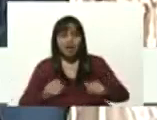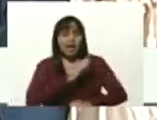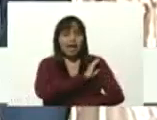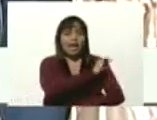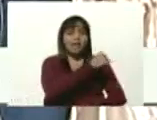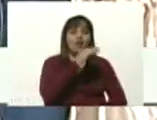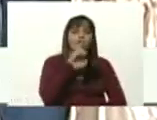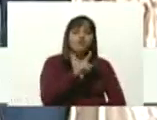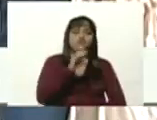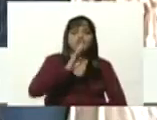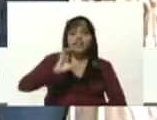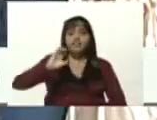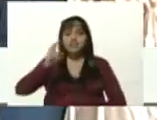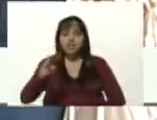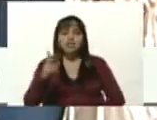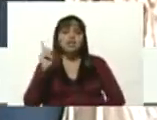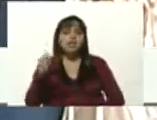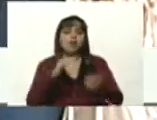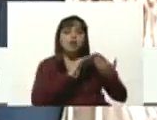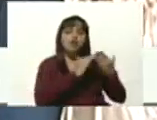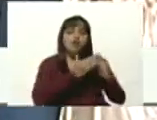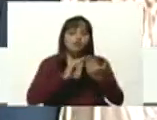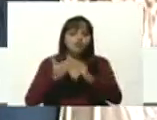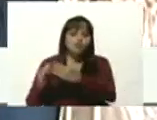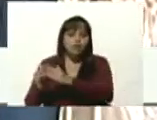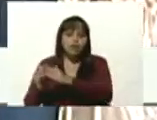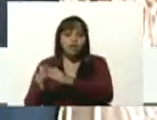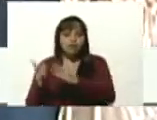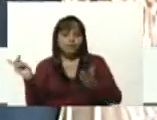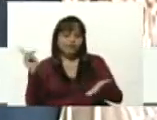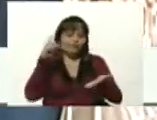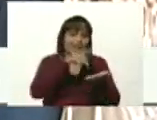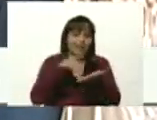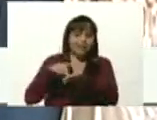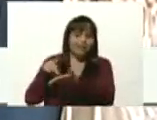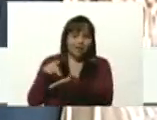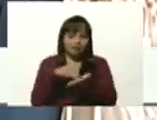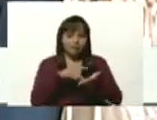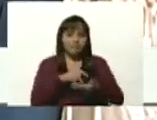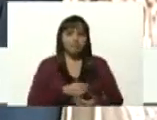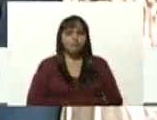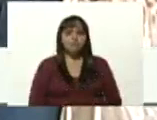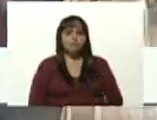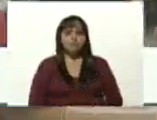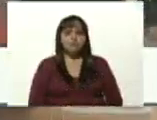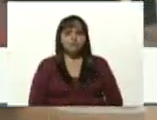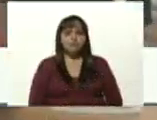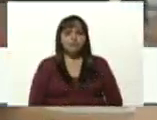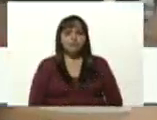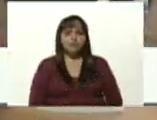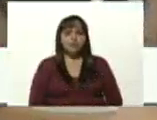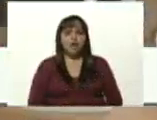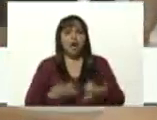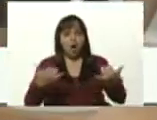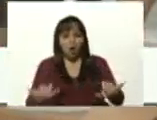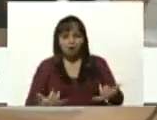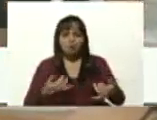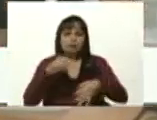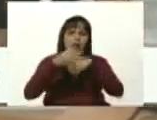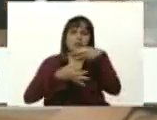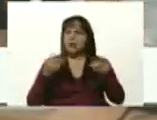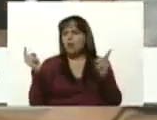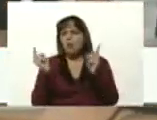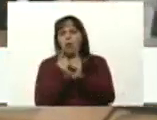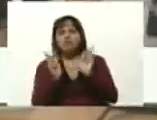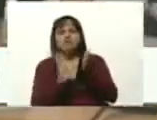Ana Sandoval. La comuna, Jesús Gallardo. Estamos incorporados en lo académico, presidente. Y es que le vamos a dar un breve parte de lo